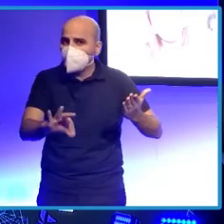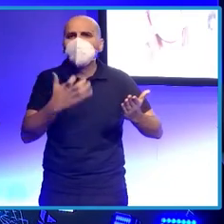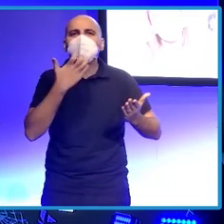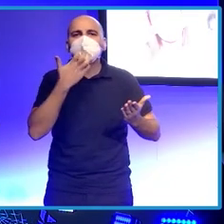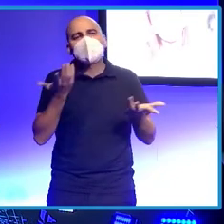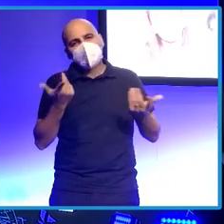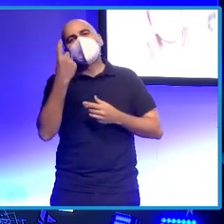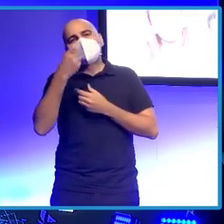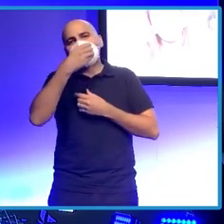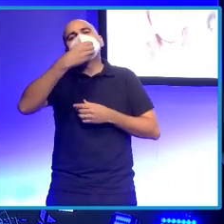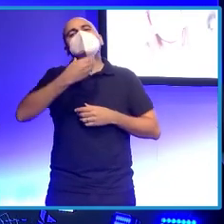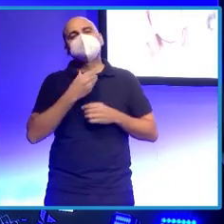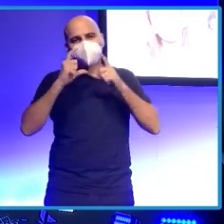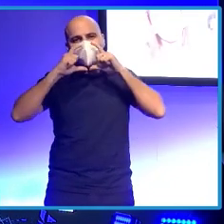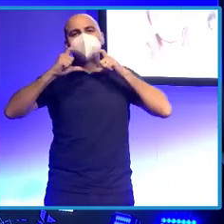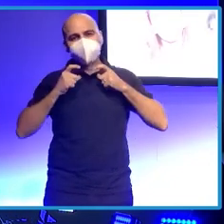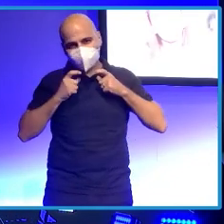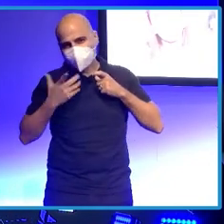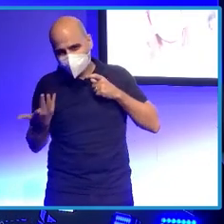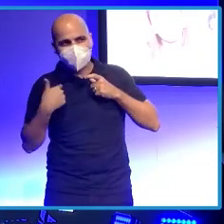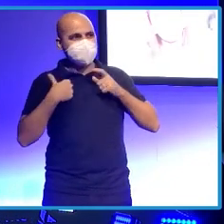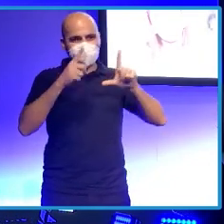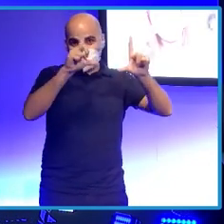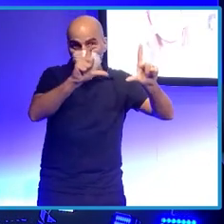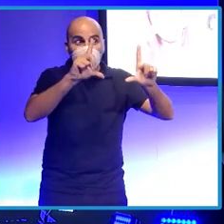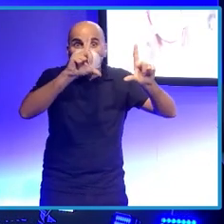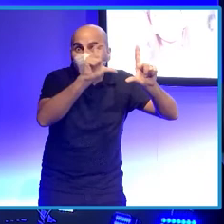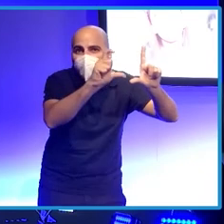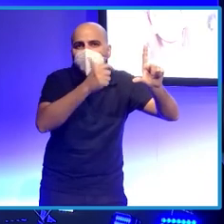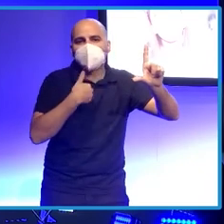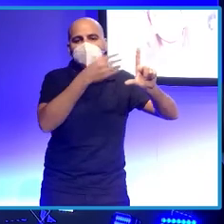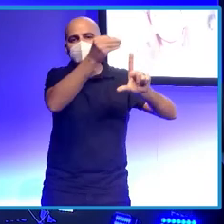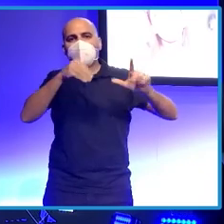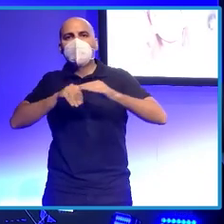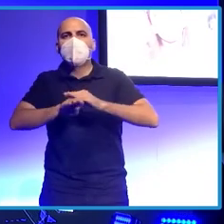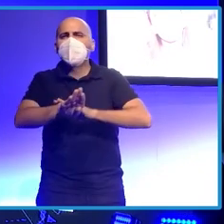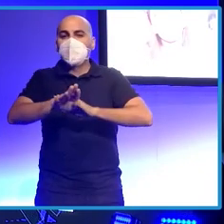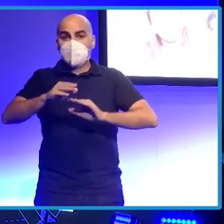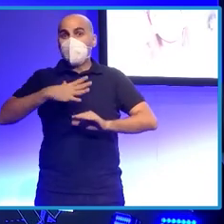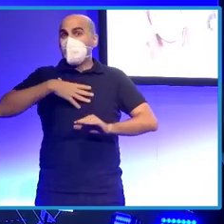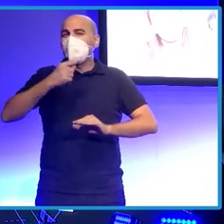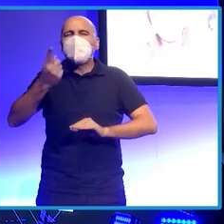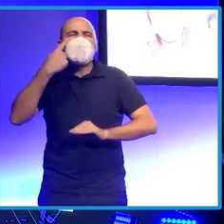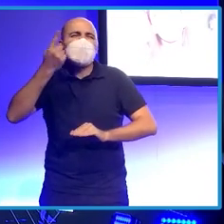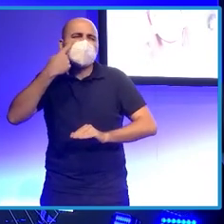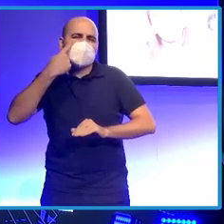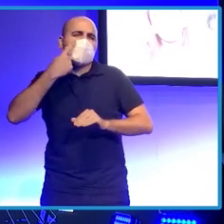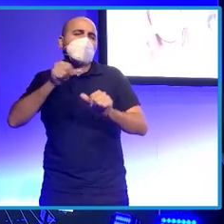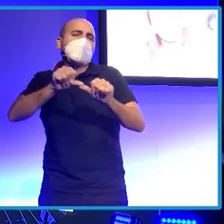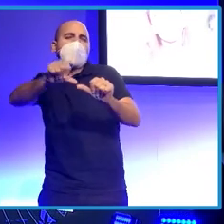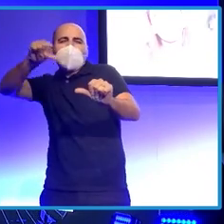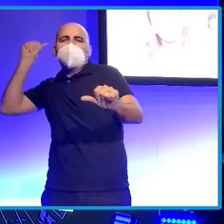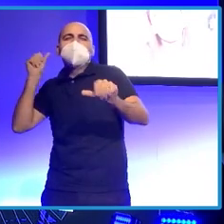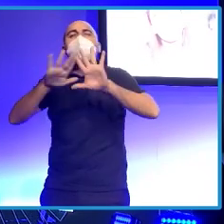mascarilla, hasta ahí no podemos llegar. Y podríais saber todo lo que tenéis en Internet. Bueno, a lo mejor no todo, ¿vale?